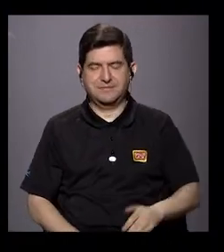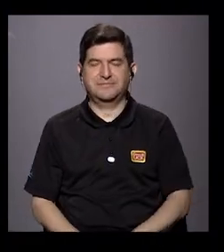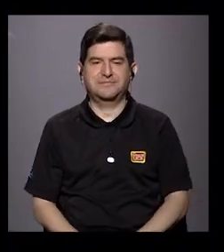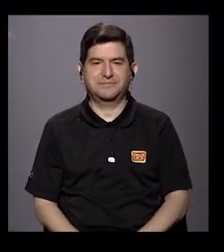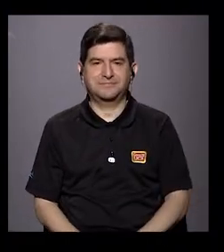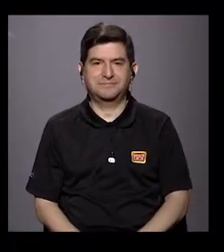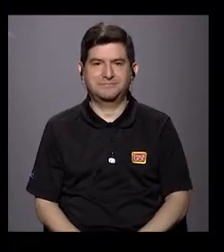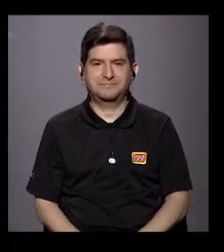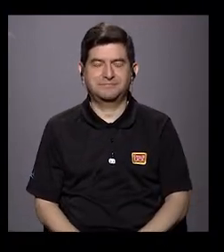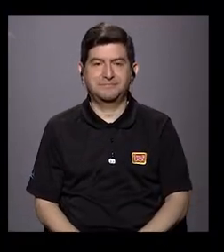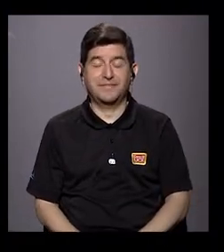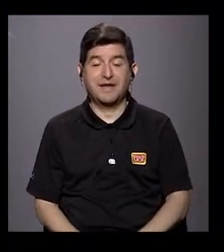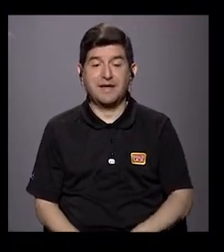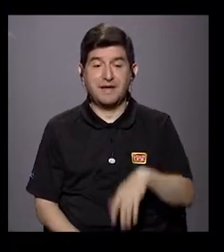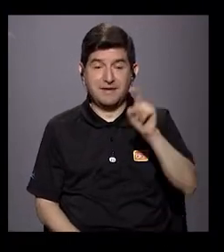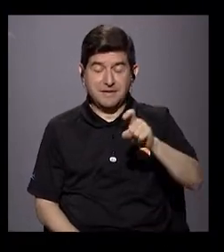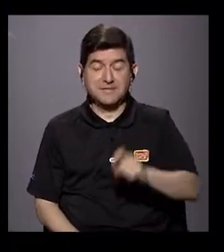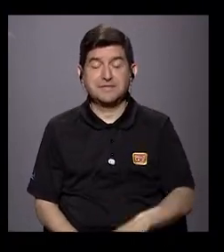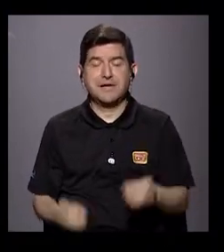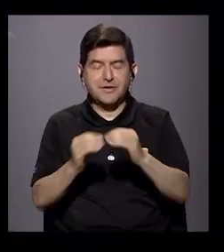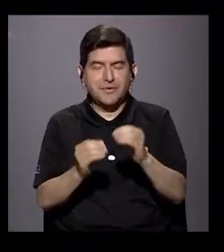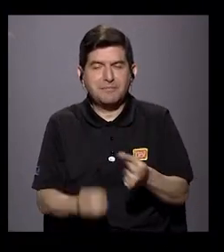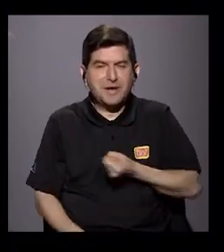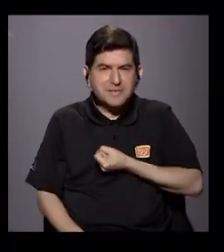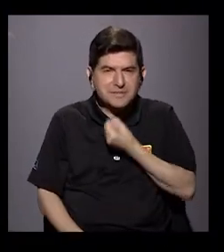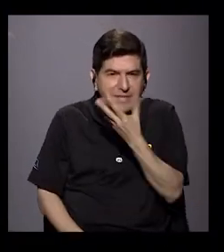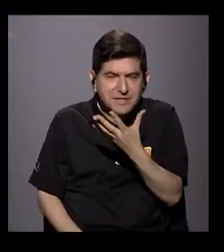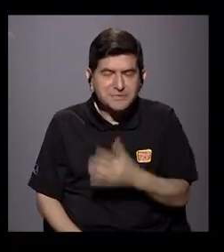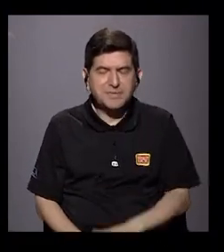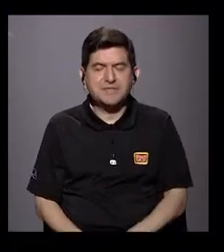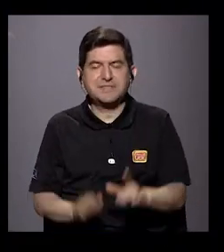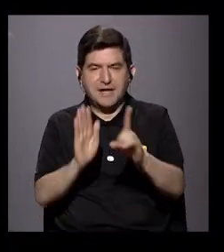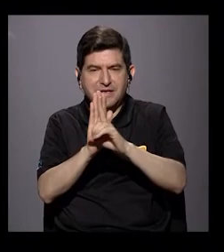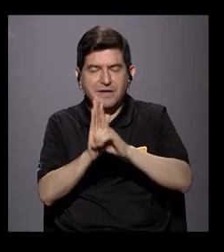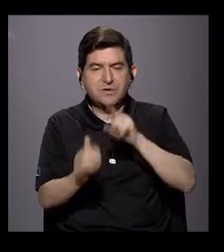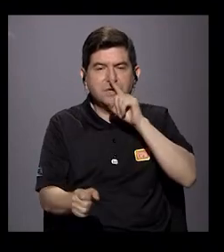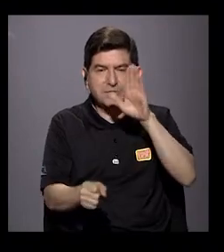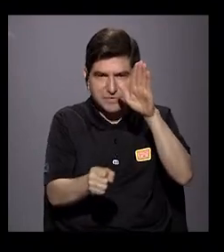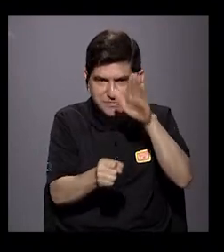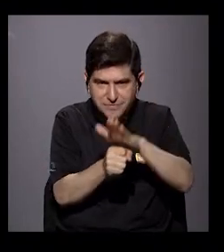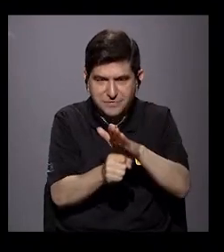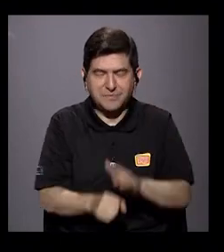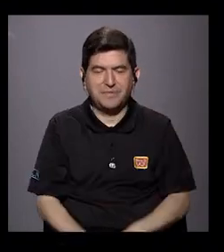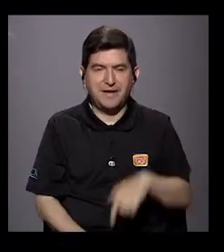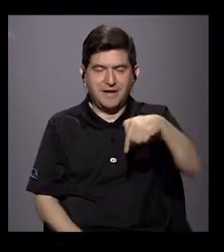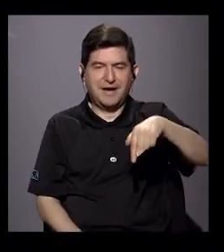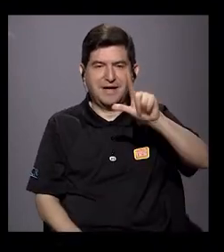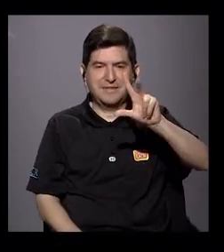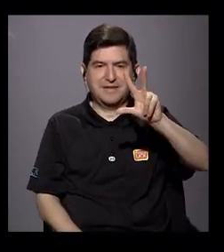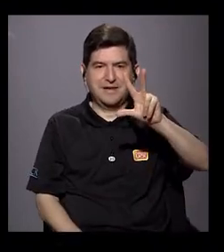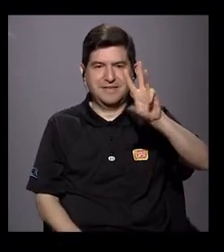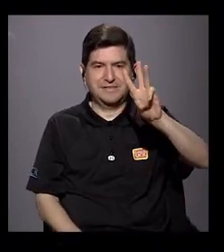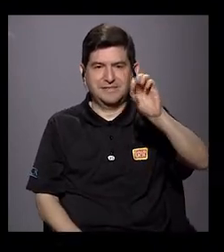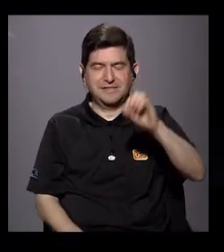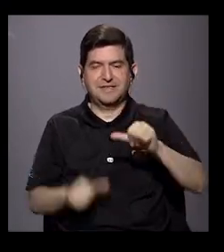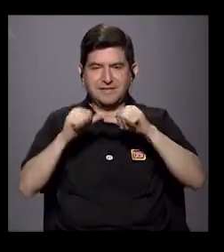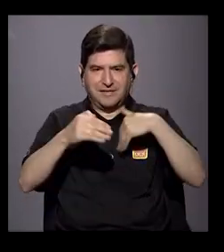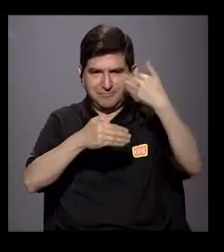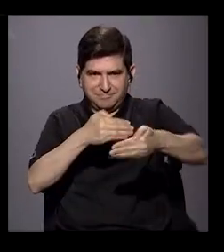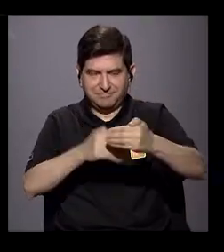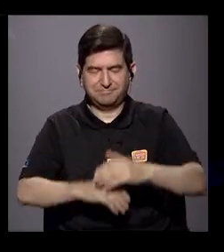cada vez debemos de vociferar más nuestros derechos para lograr esas reivindicaciones. Estamos en 360, ya casi regresamos.